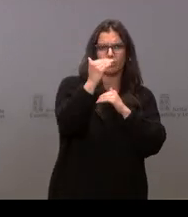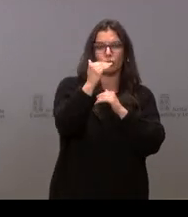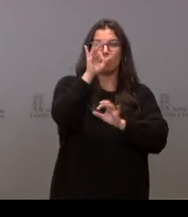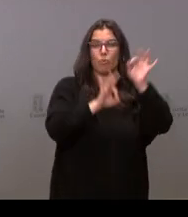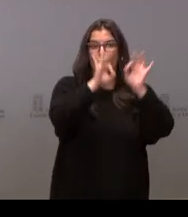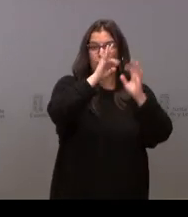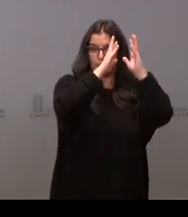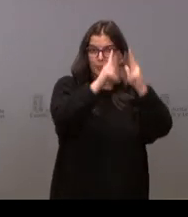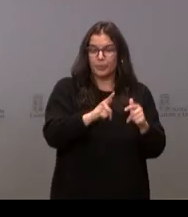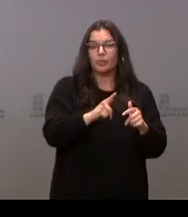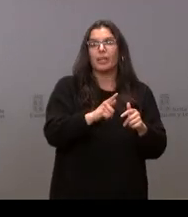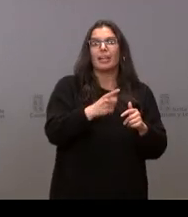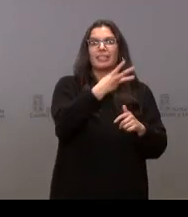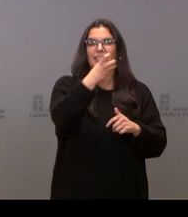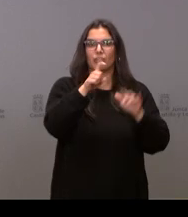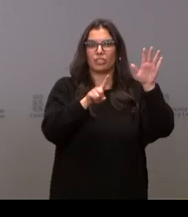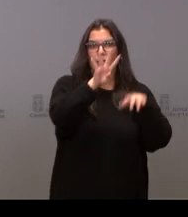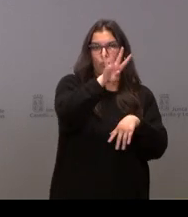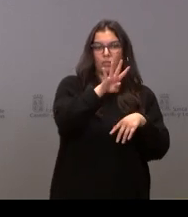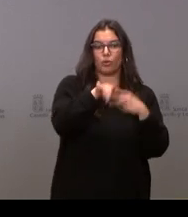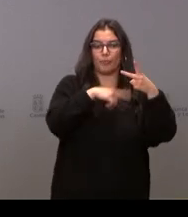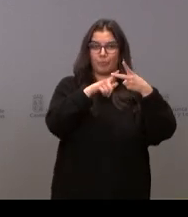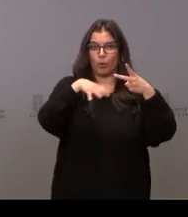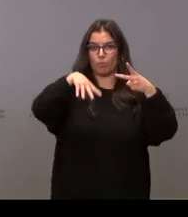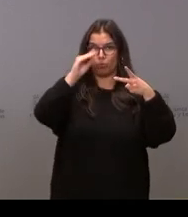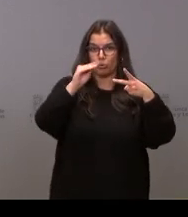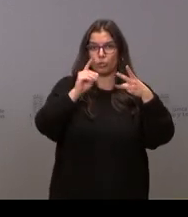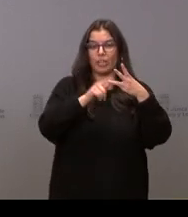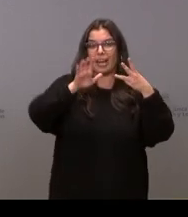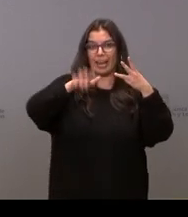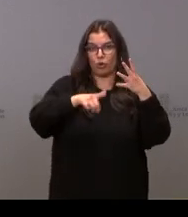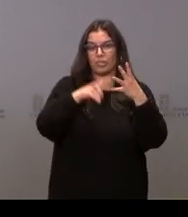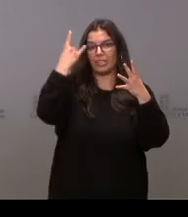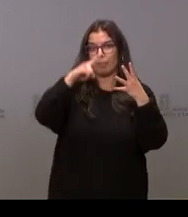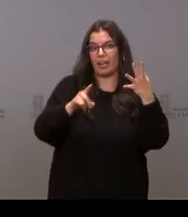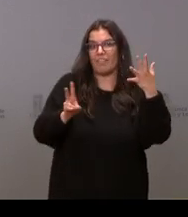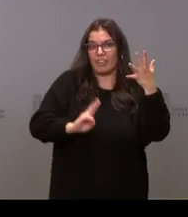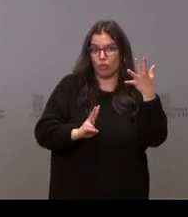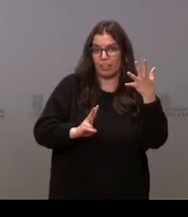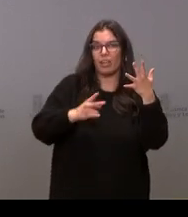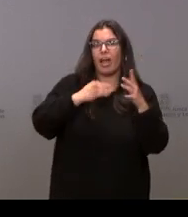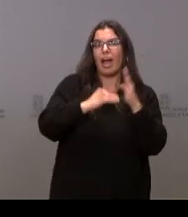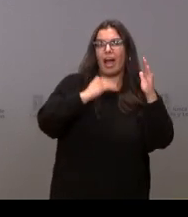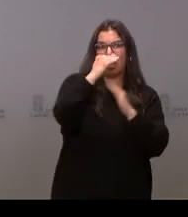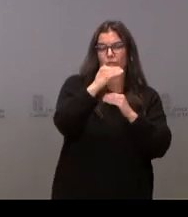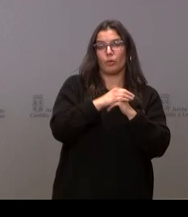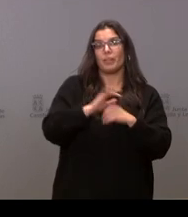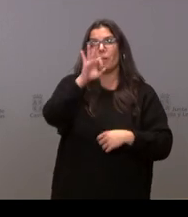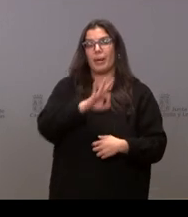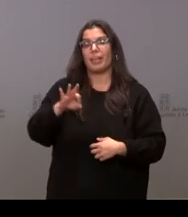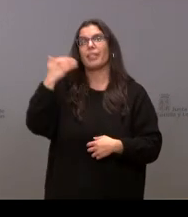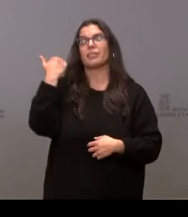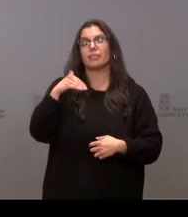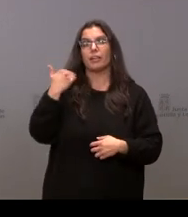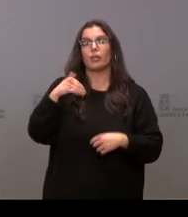incidencia de 364 por 100.000 habitantes. Le siguen Burgos, León, Salamanca, Valladolid con riesgo alto, Valencia, Segovia, Soria y